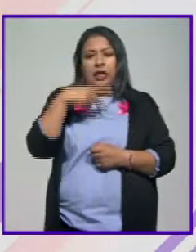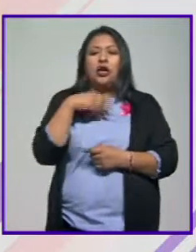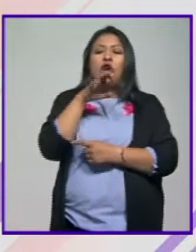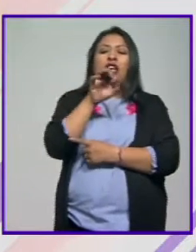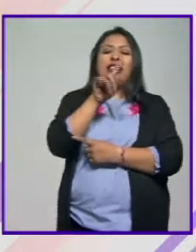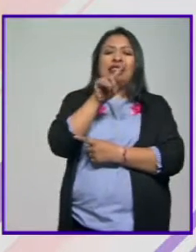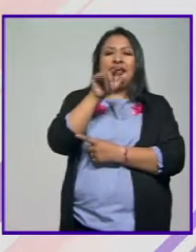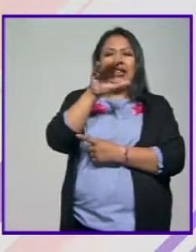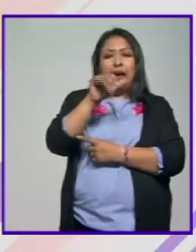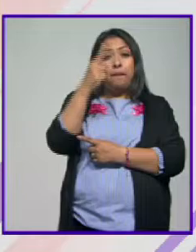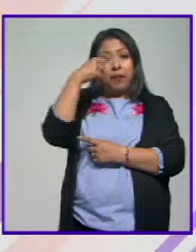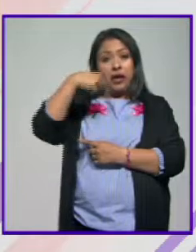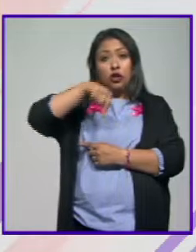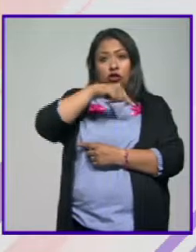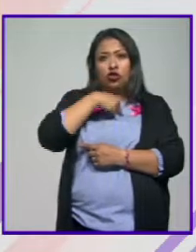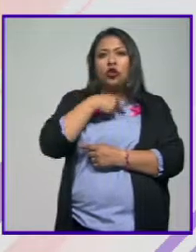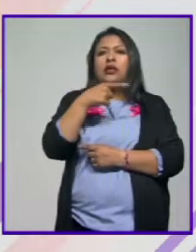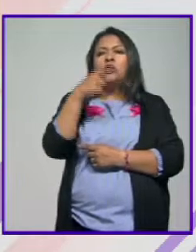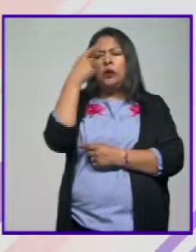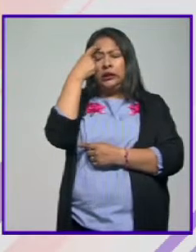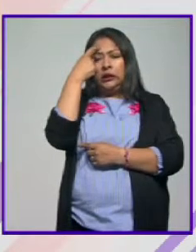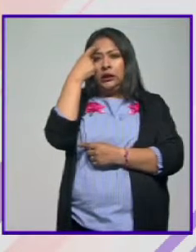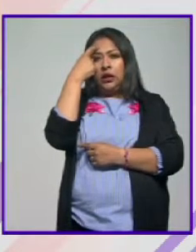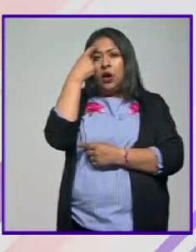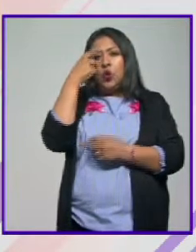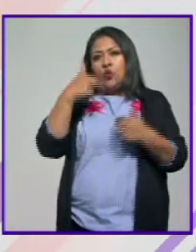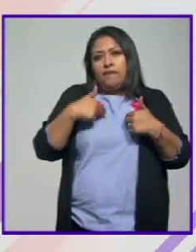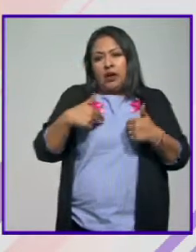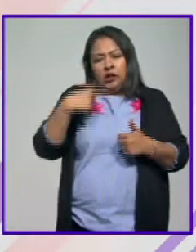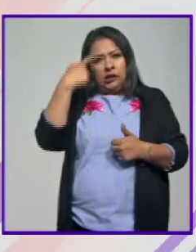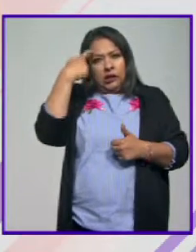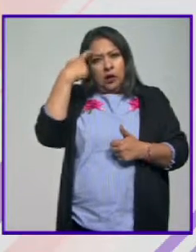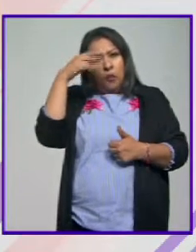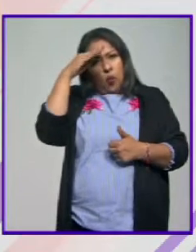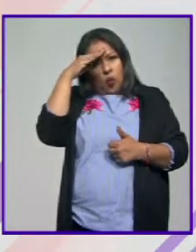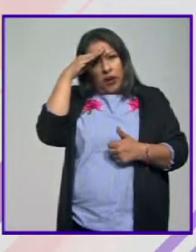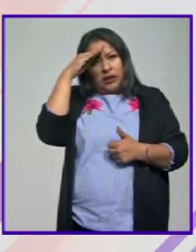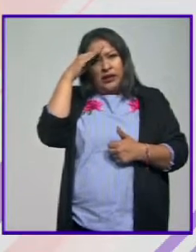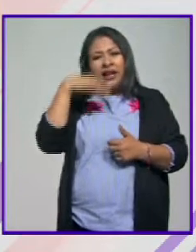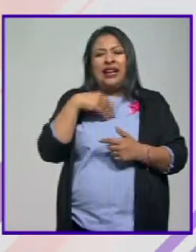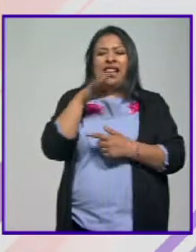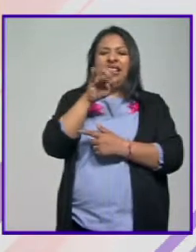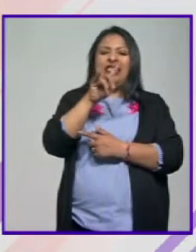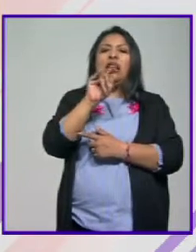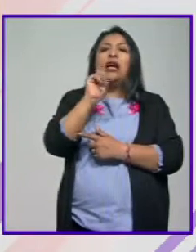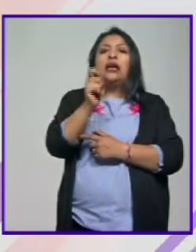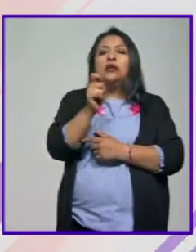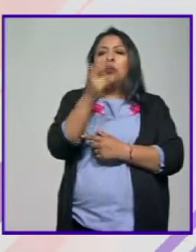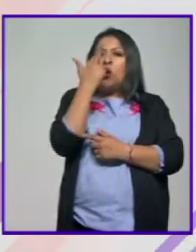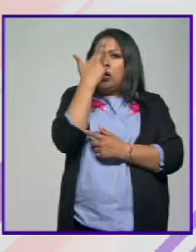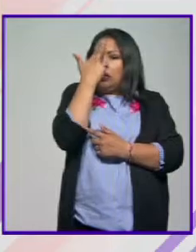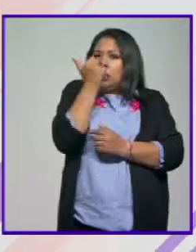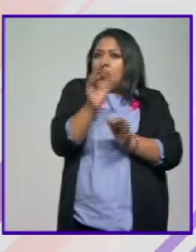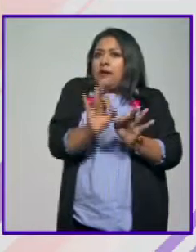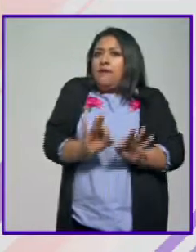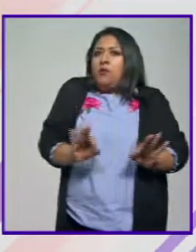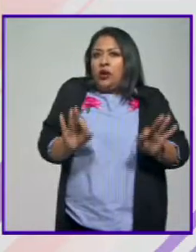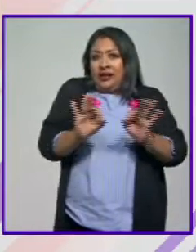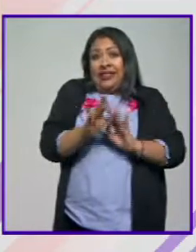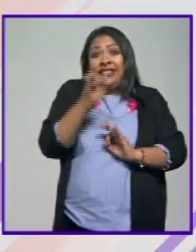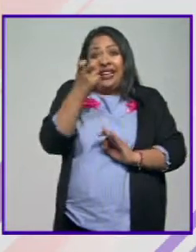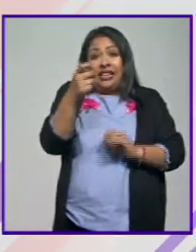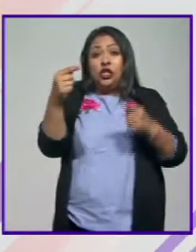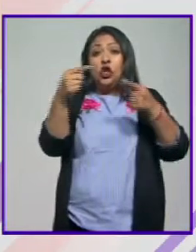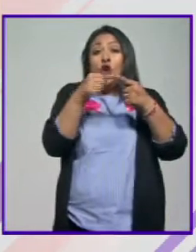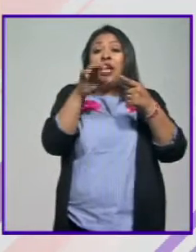ética para nosotros es de la parte razonable de la humanidad. Ética es dar razones de peso. Esto es lo ético.